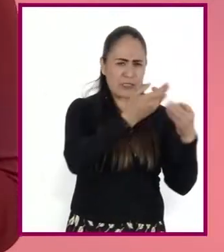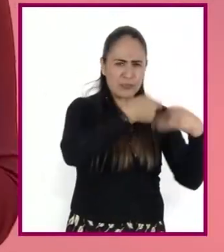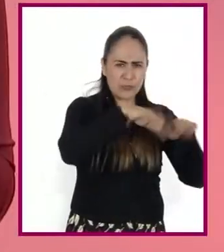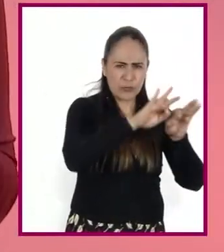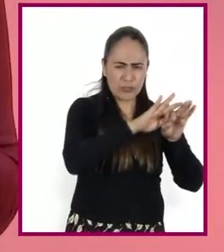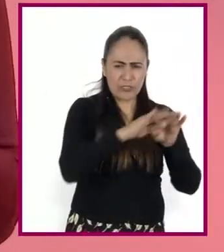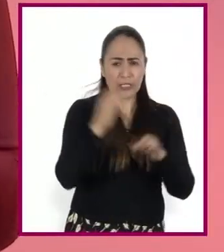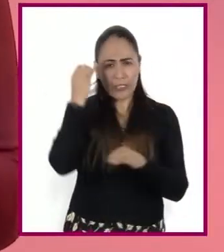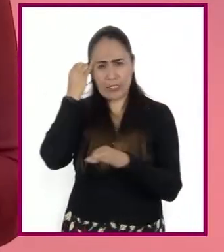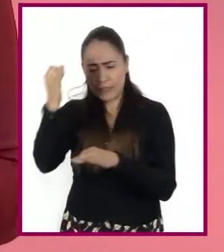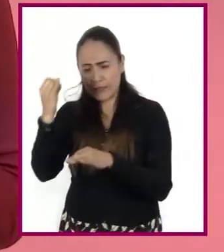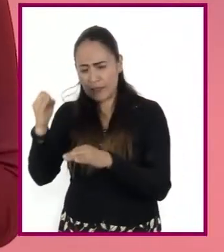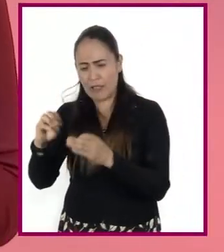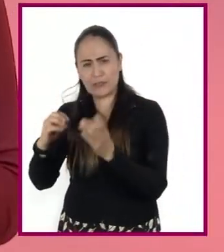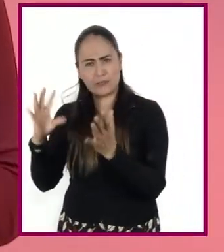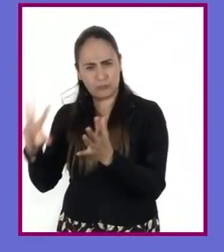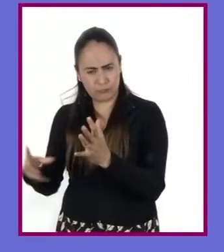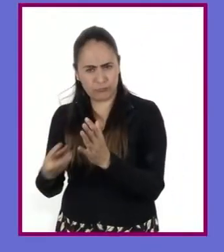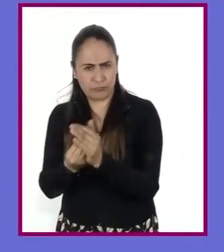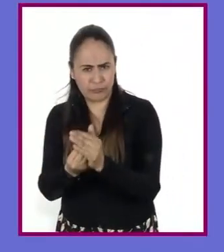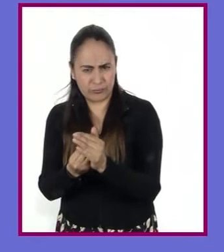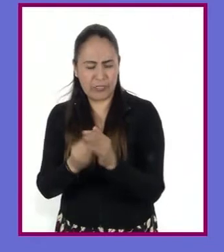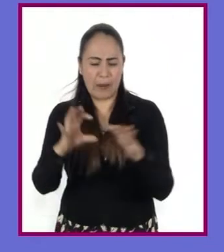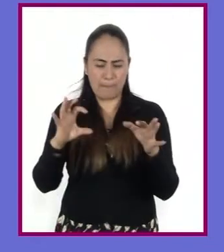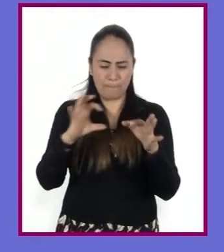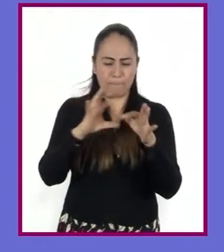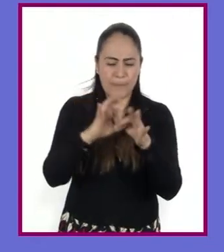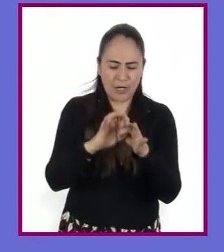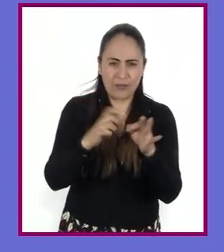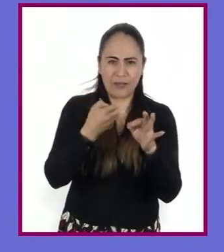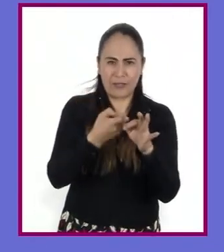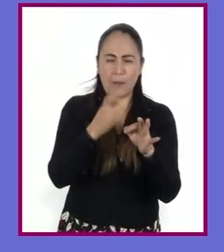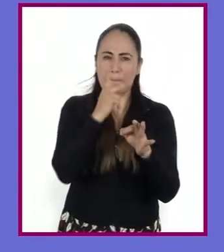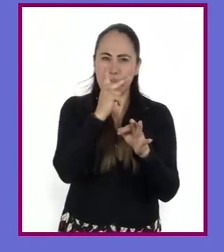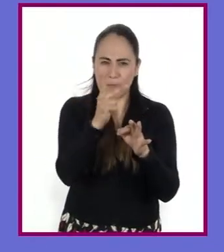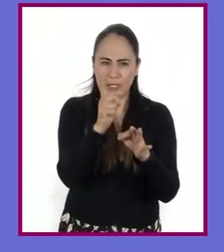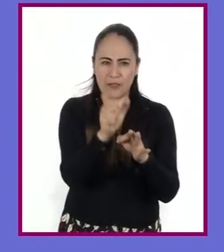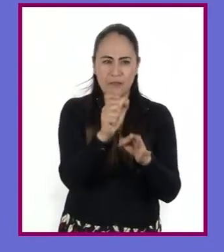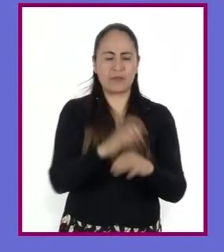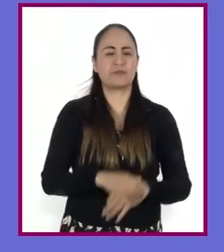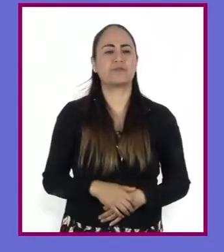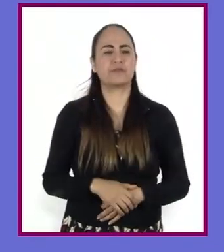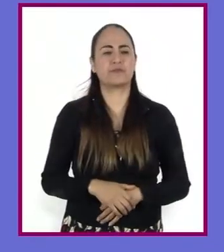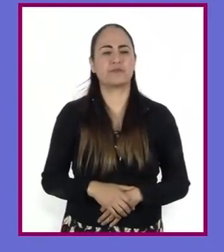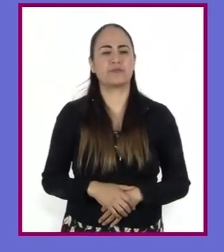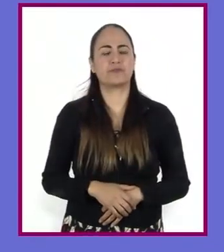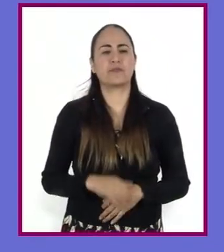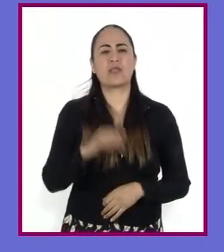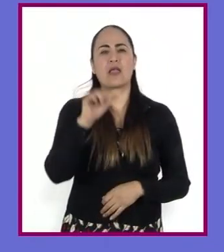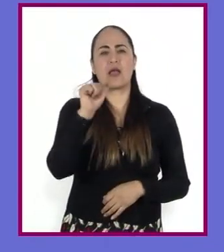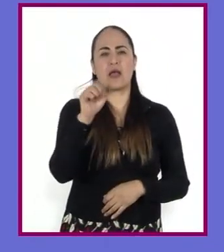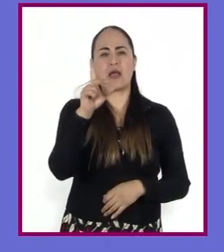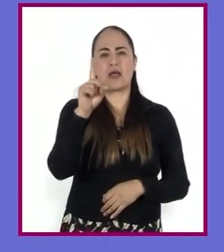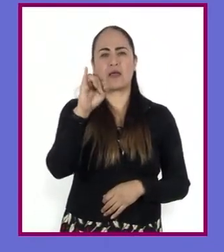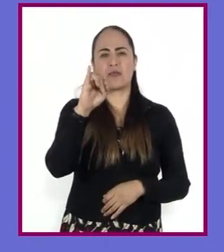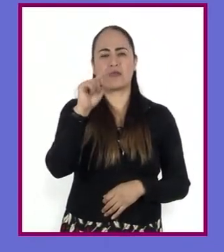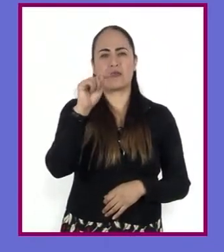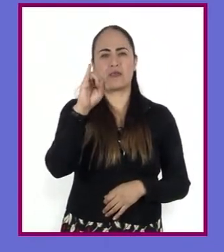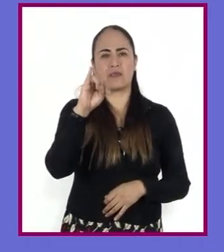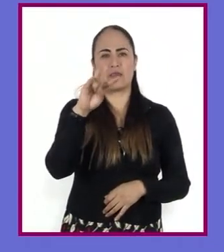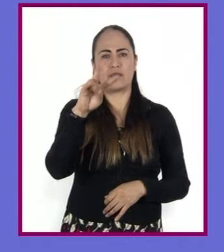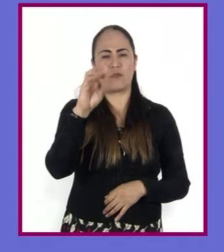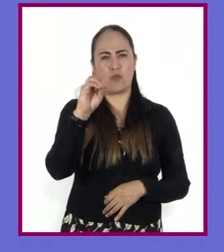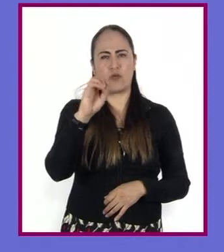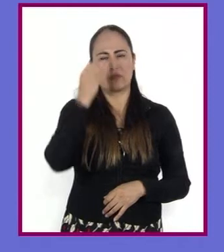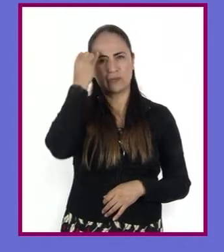complementarias se usan los conectores. La palabra, además, es un conector aditivo. Sirve para incluir